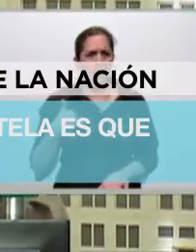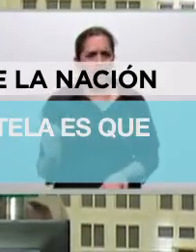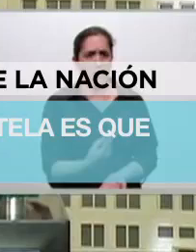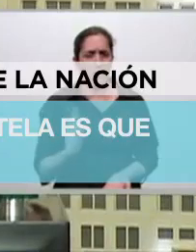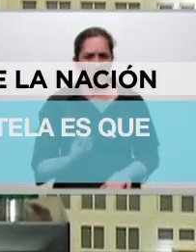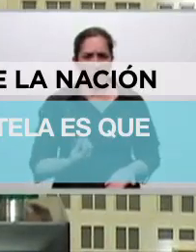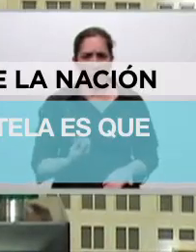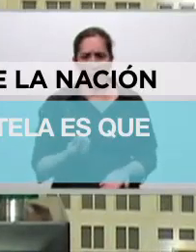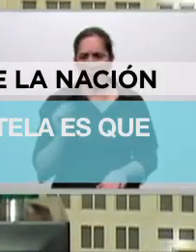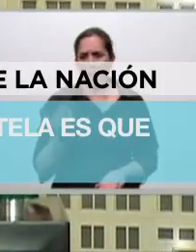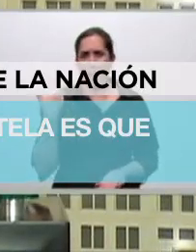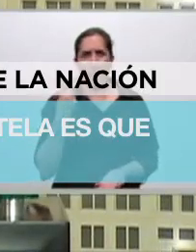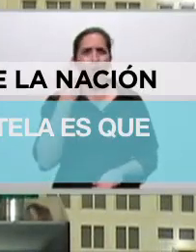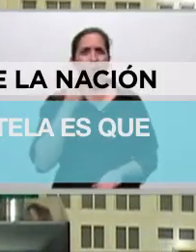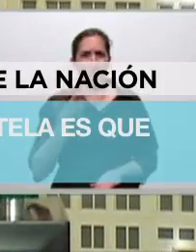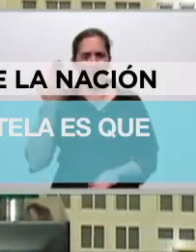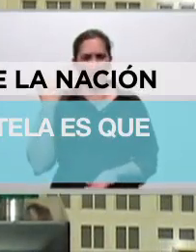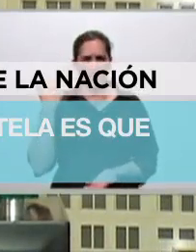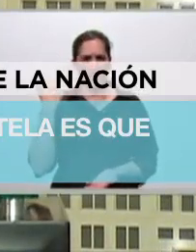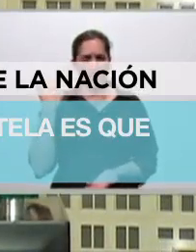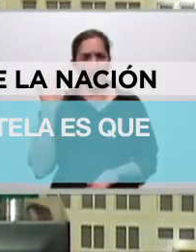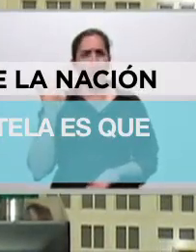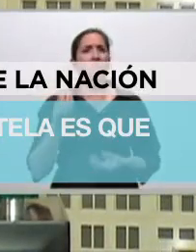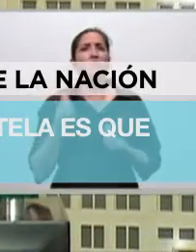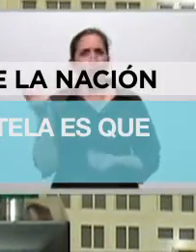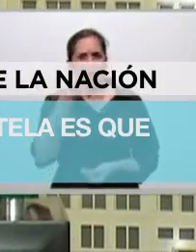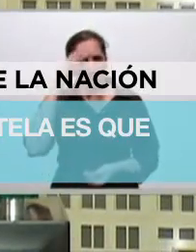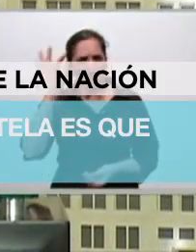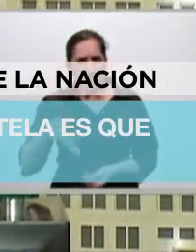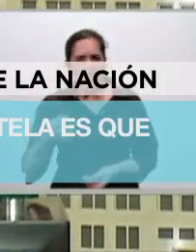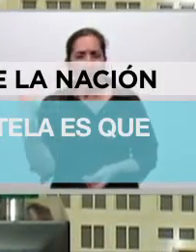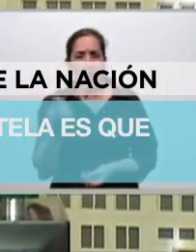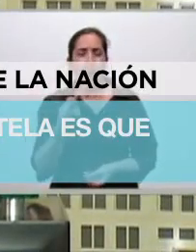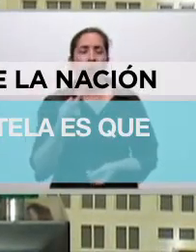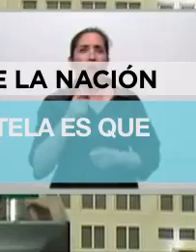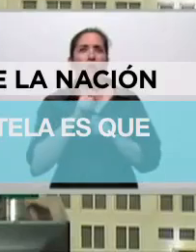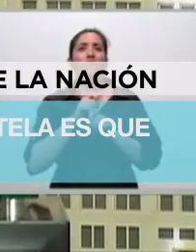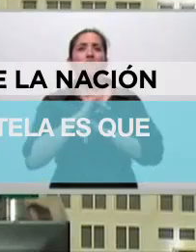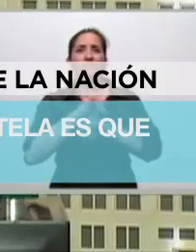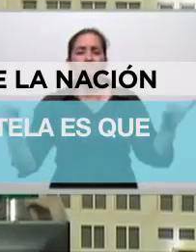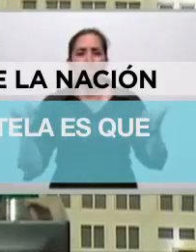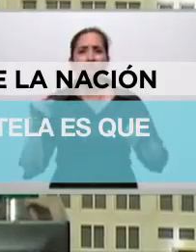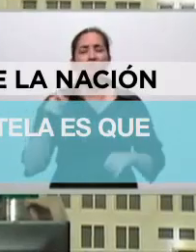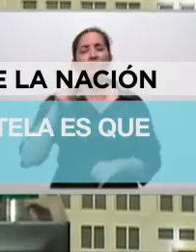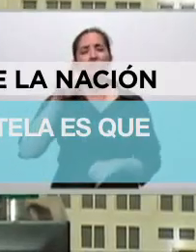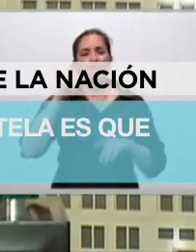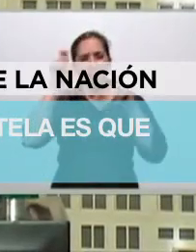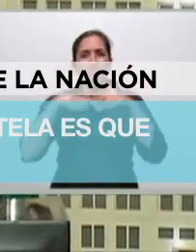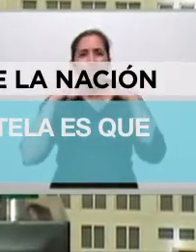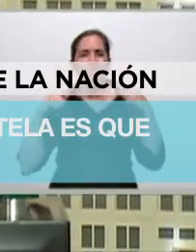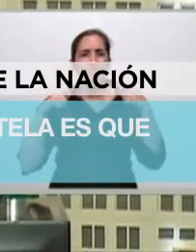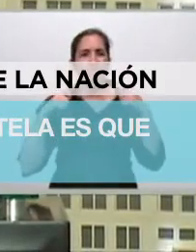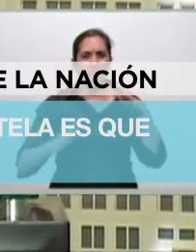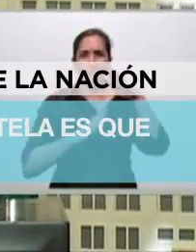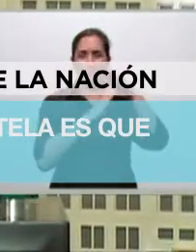fue antes de ayer, cuando nos enteramos que Estela Carlotto, presidenta de las Abuelas de Plaza